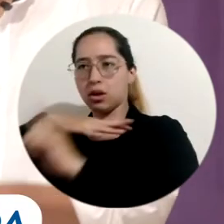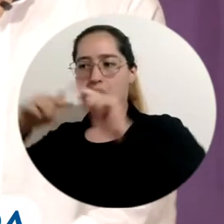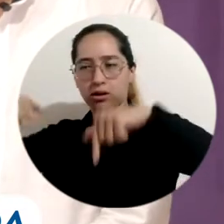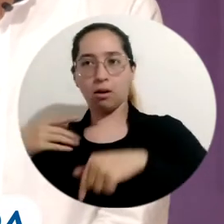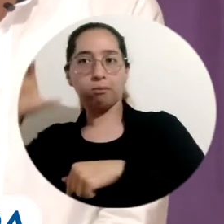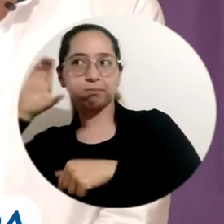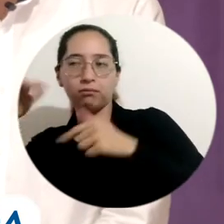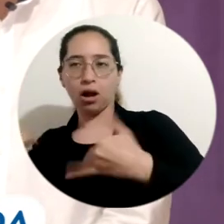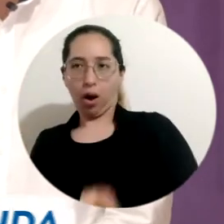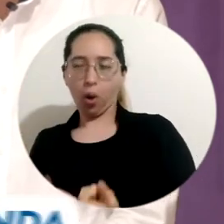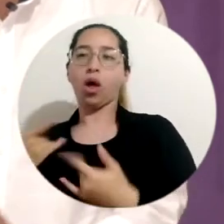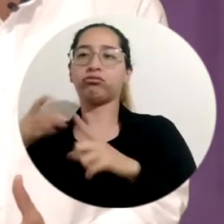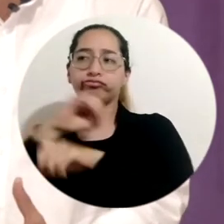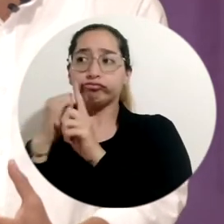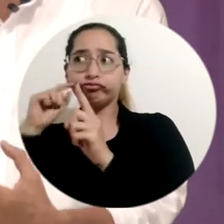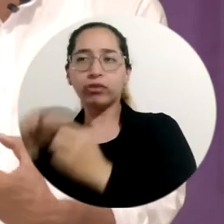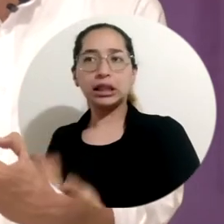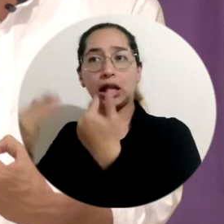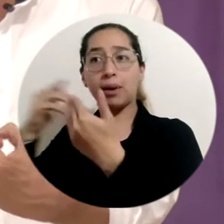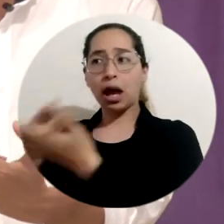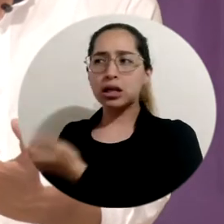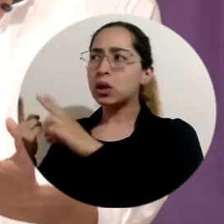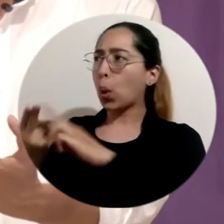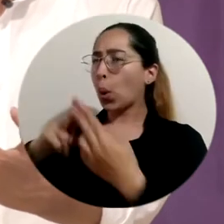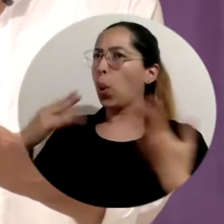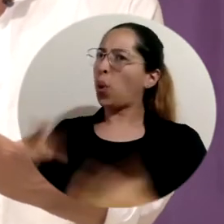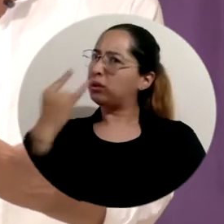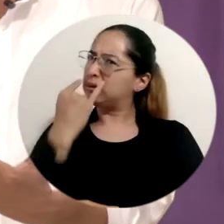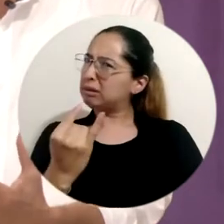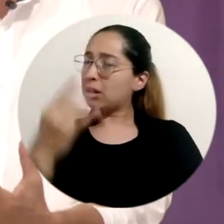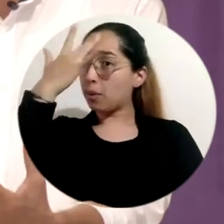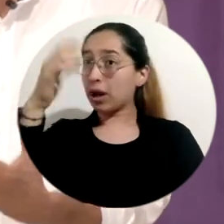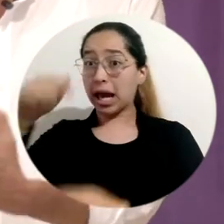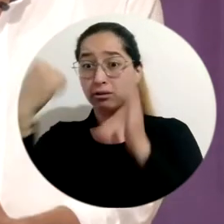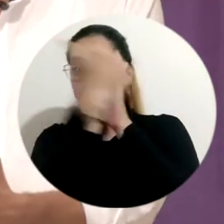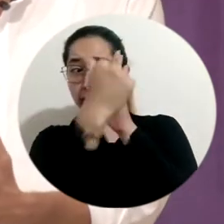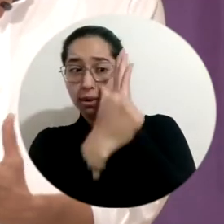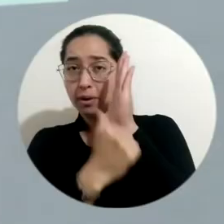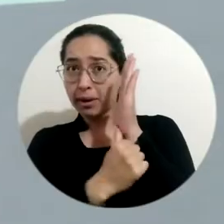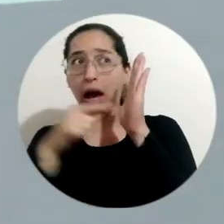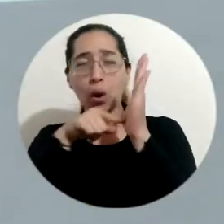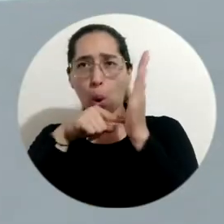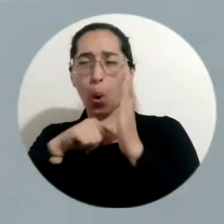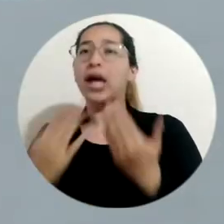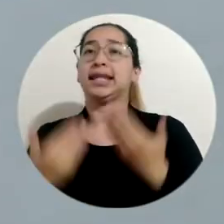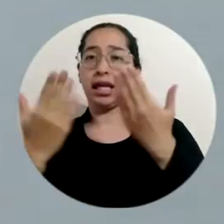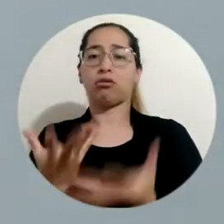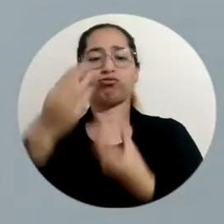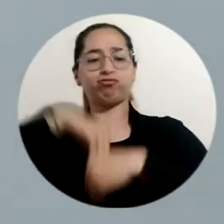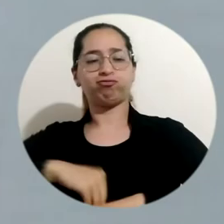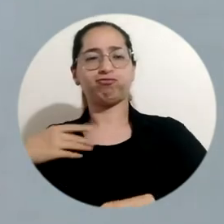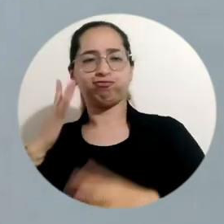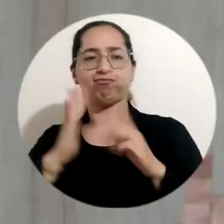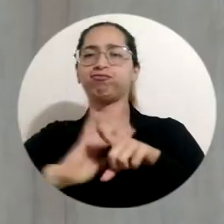XXI, y es allí donde yo siento que la acogida comienza a ser interesante, cuando se dan cuenta que estos contenidos sí tienen que